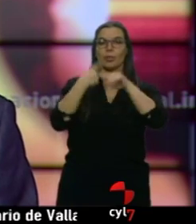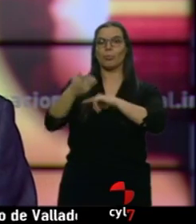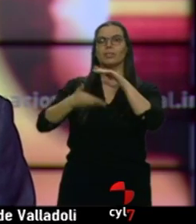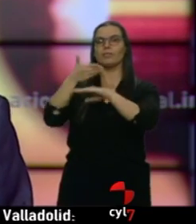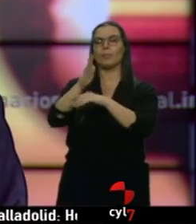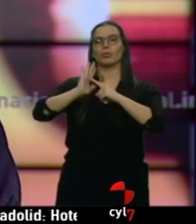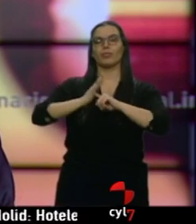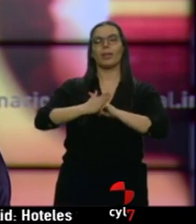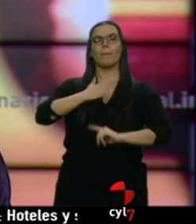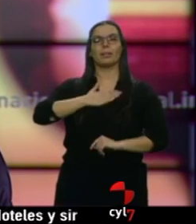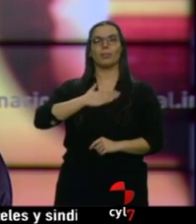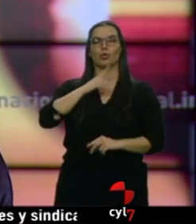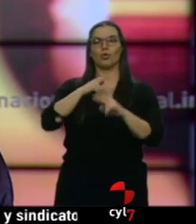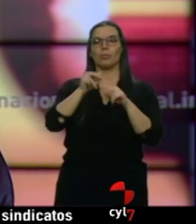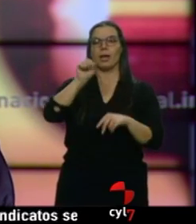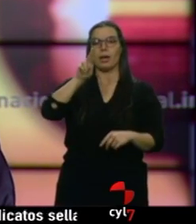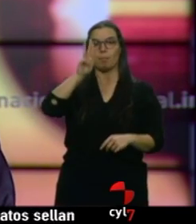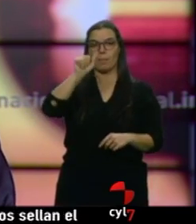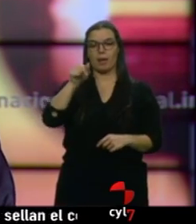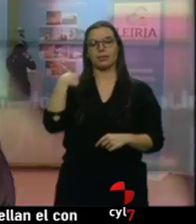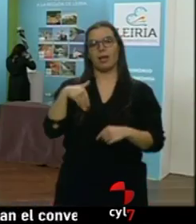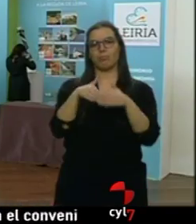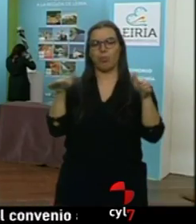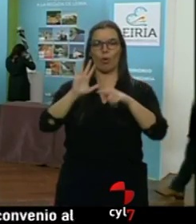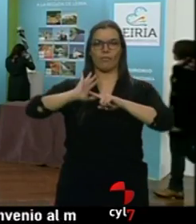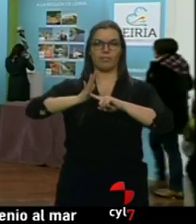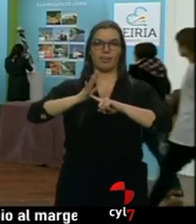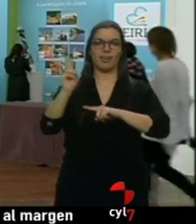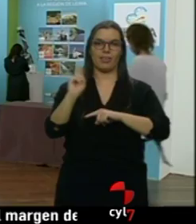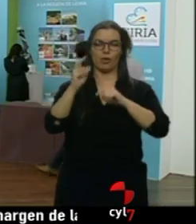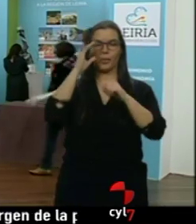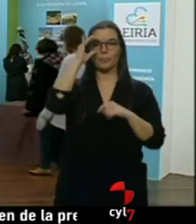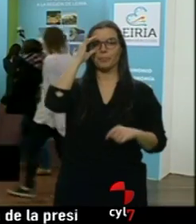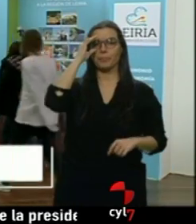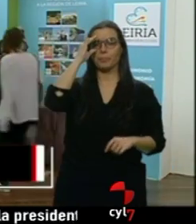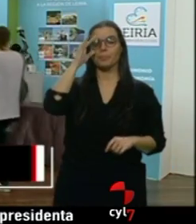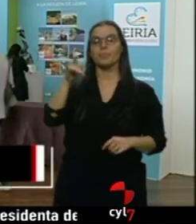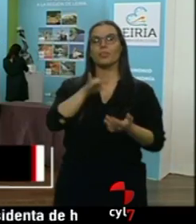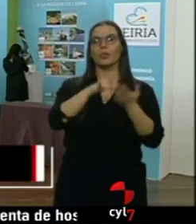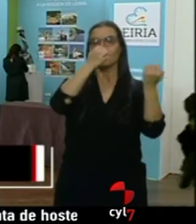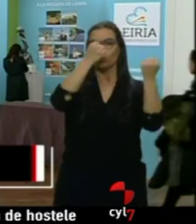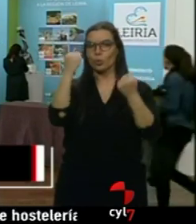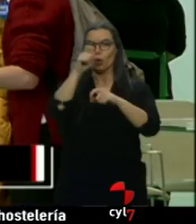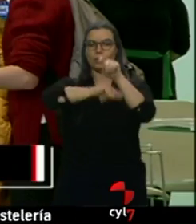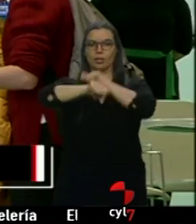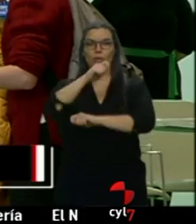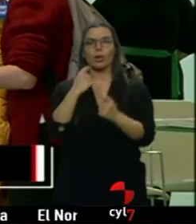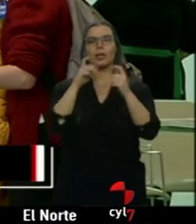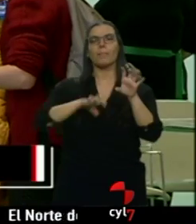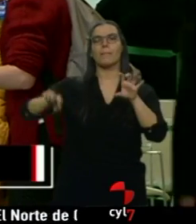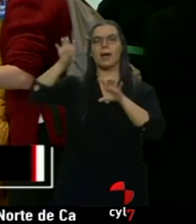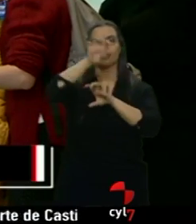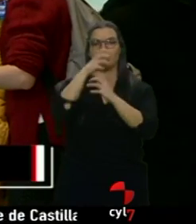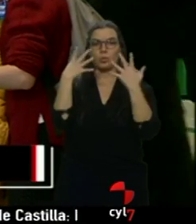ARPA la feria de patrimonio ha abierto sus puertas en Valladolid. Participan instituciones y asociaciones de nueve países diferentes